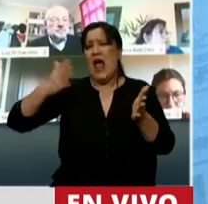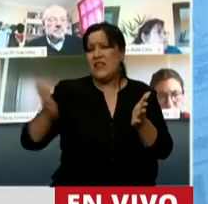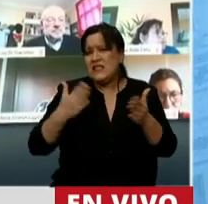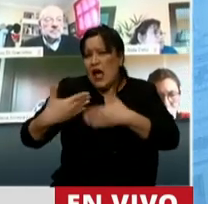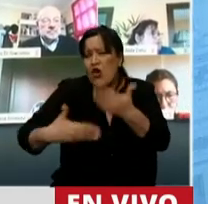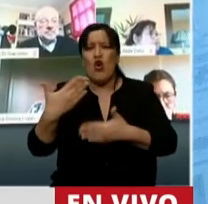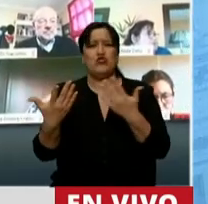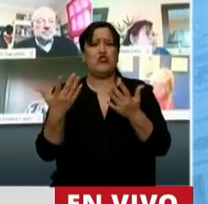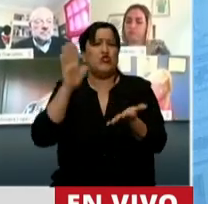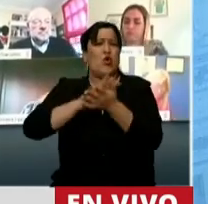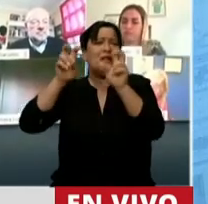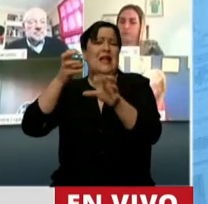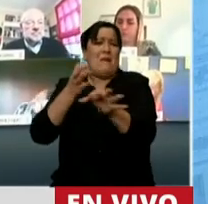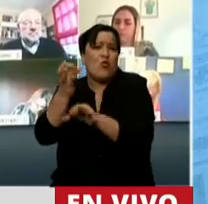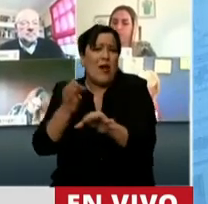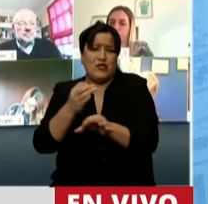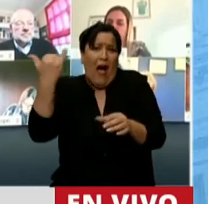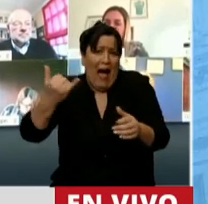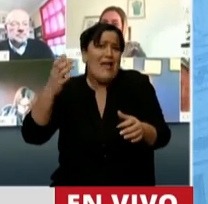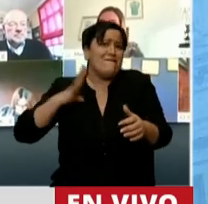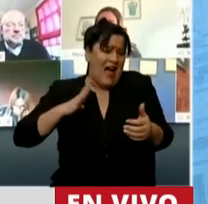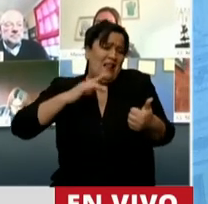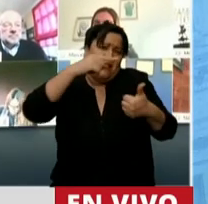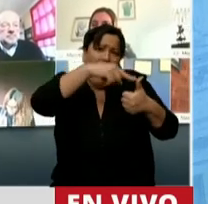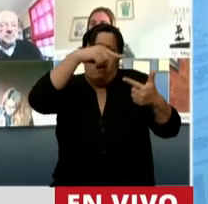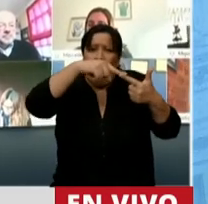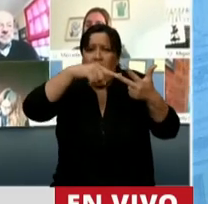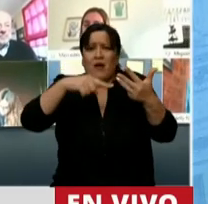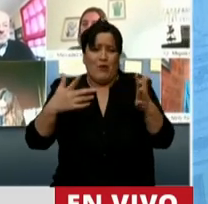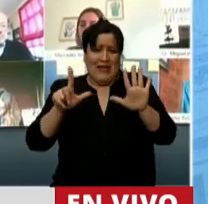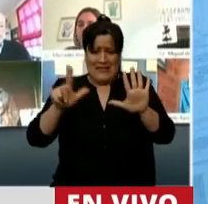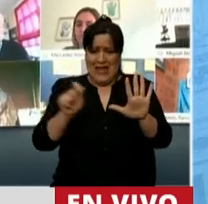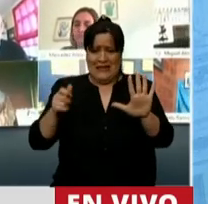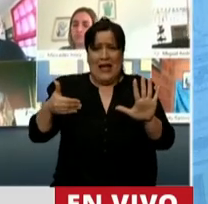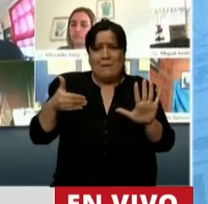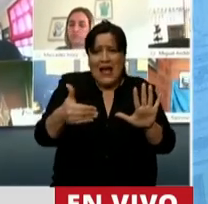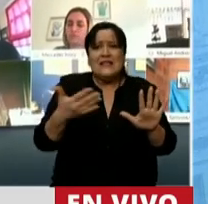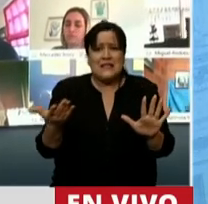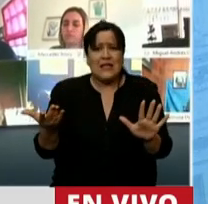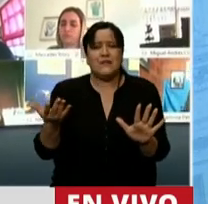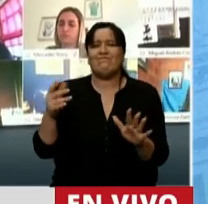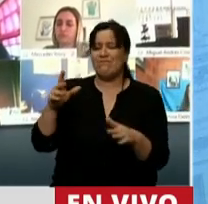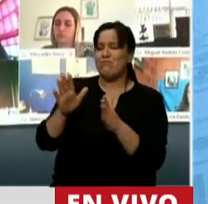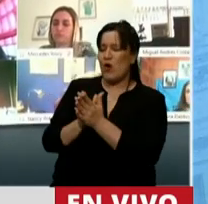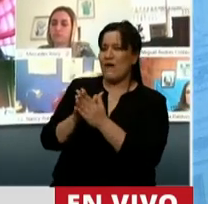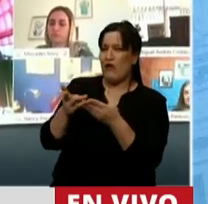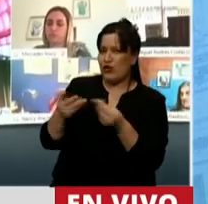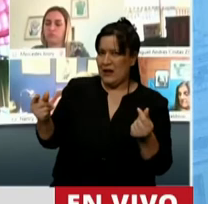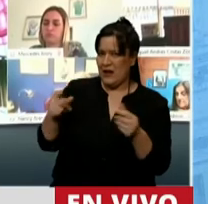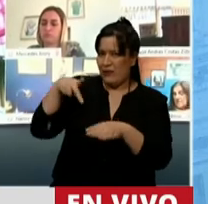educativos. Miren si no tenemos temas pendientes. ¿Cómo no lo vamos a tener si llevamos 7 meses de gobierno, los cuales... Diputado, si puede ir redondeando.